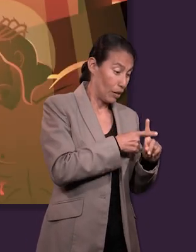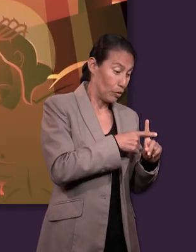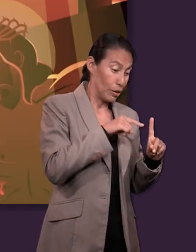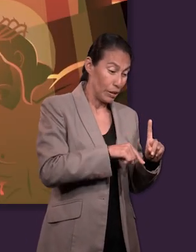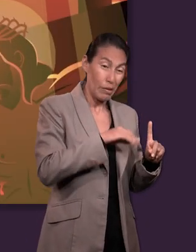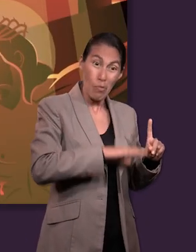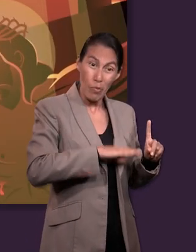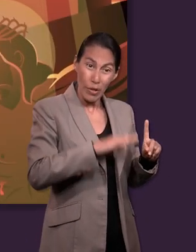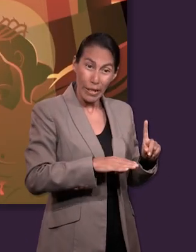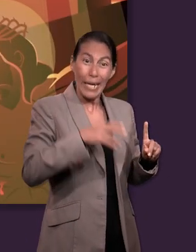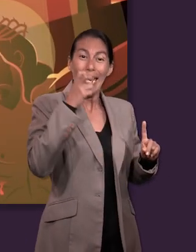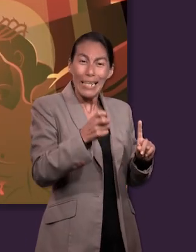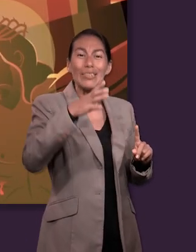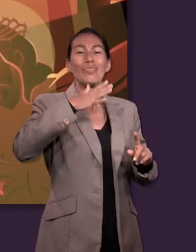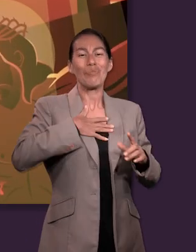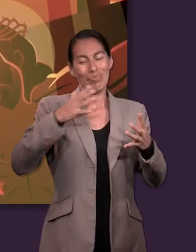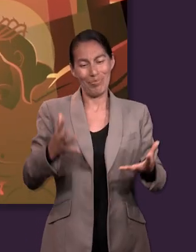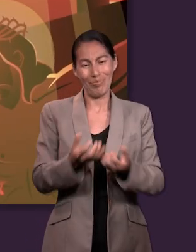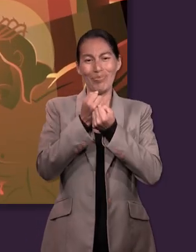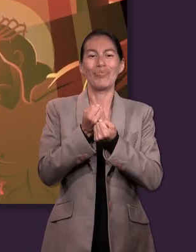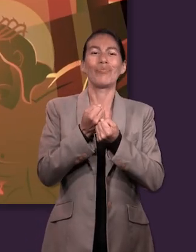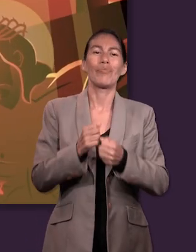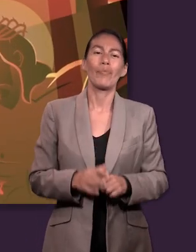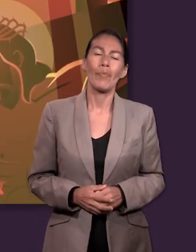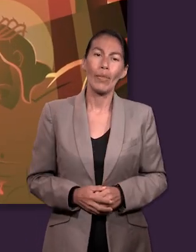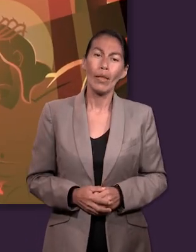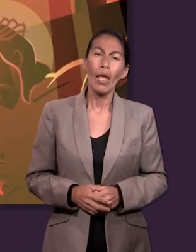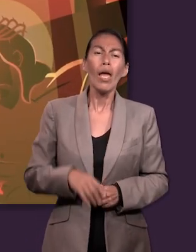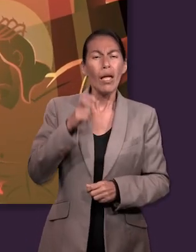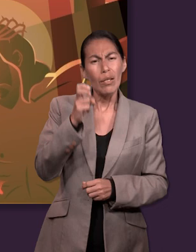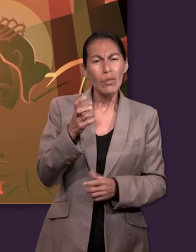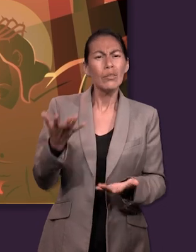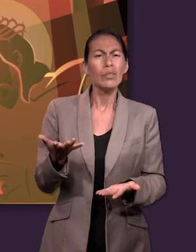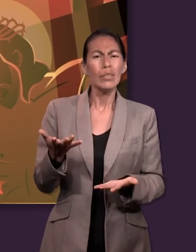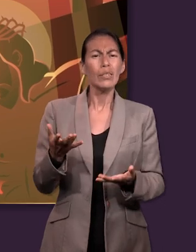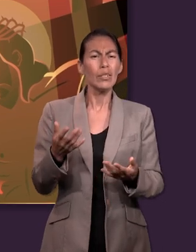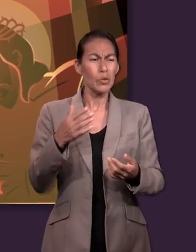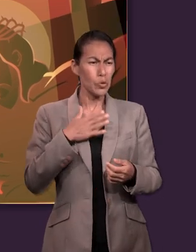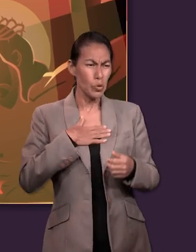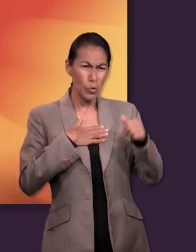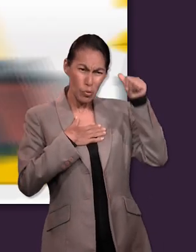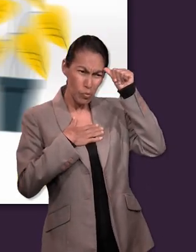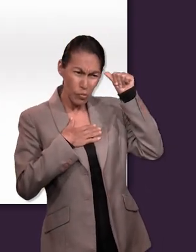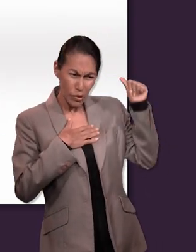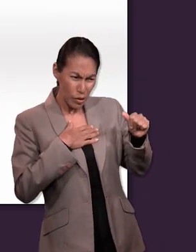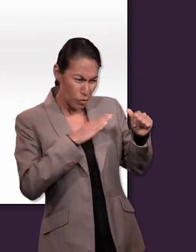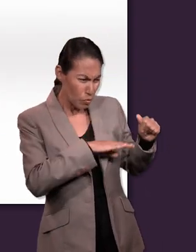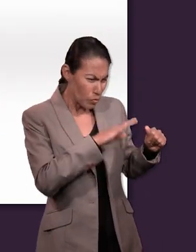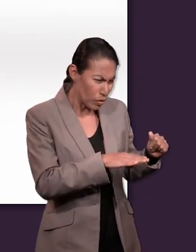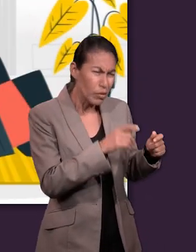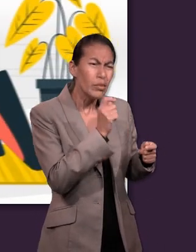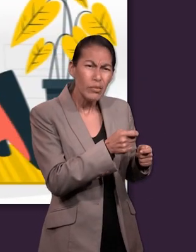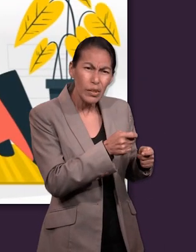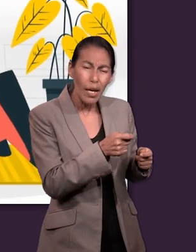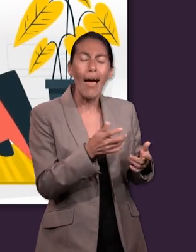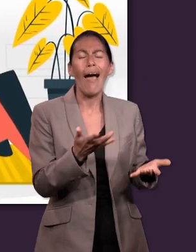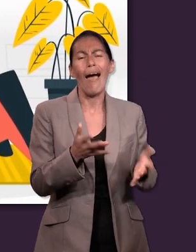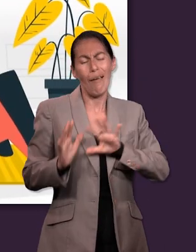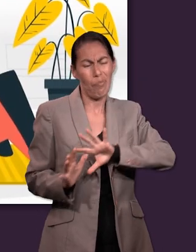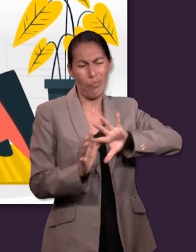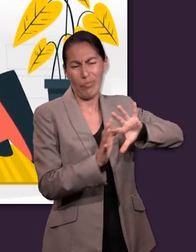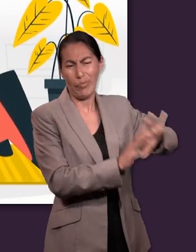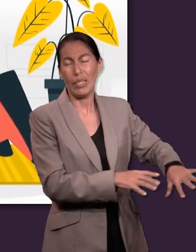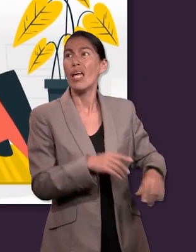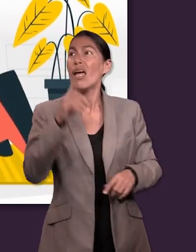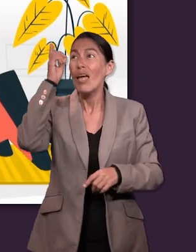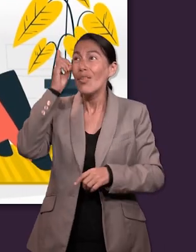es la muerte de Jesucristo en la cruz. La muerte al pecado, entonces, significa aceptar el señorío de Dios